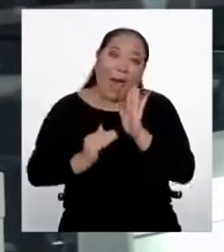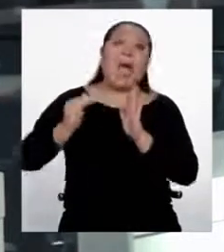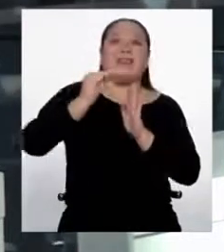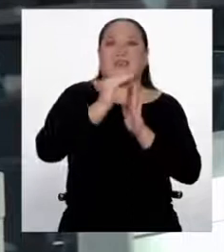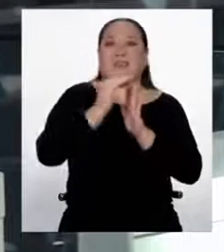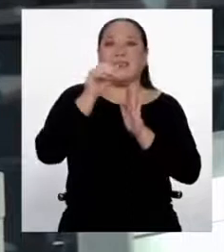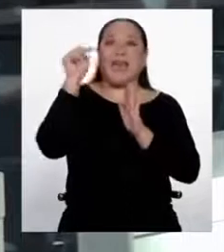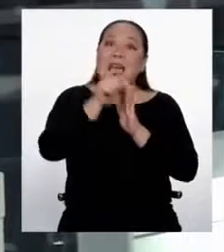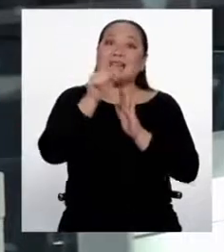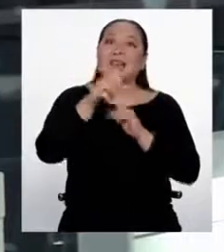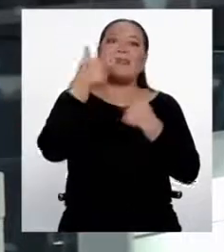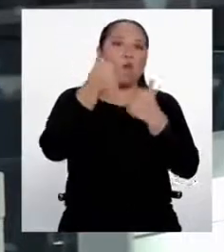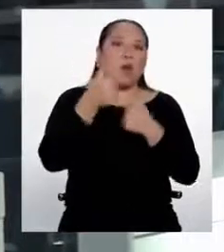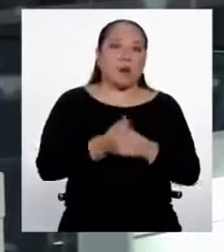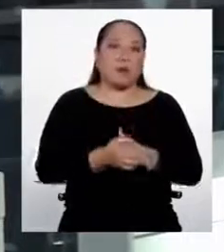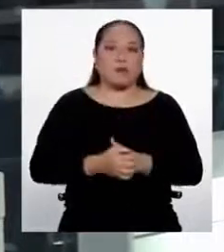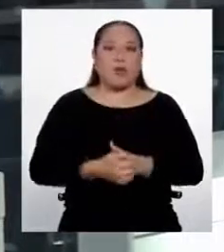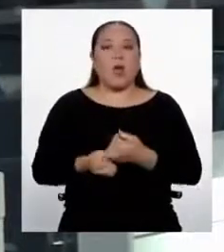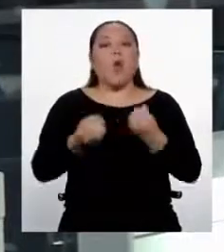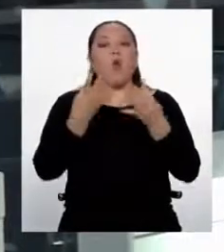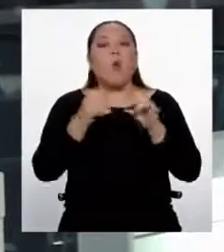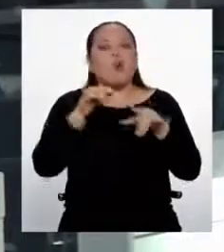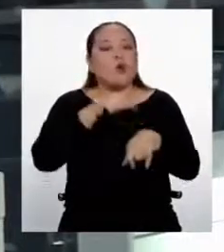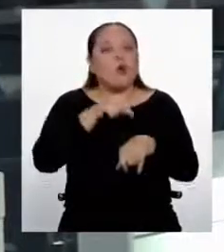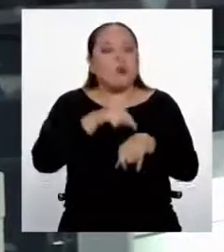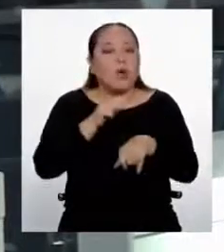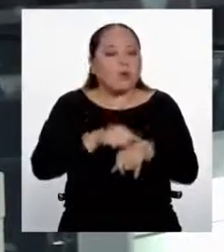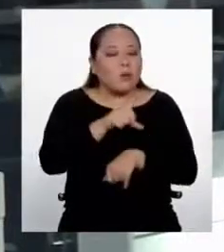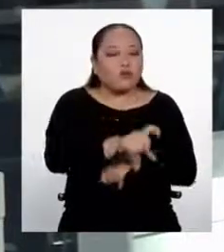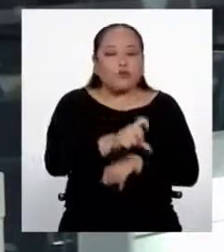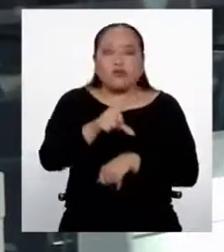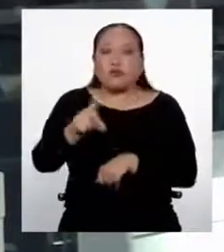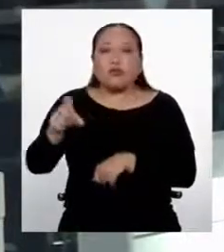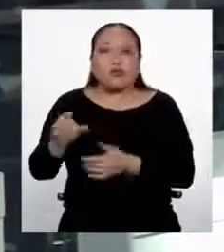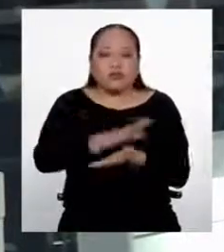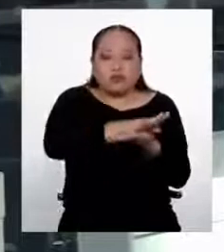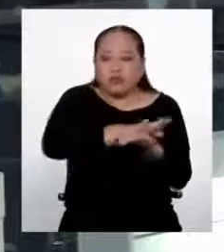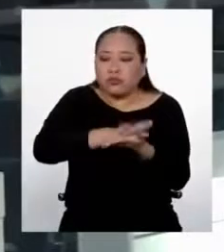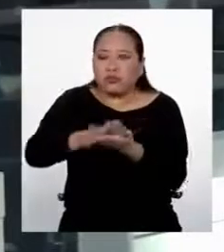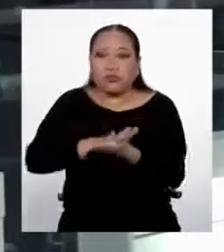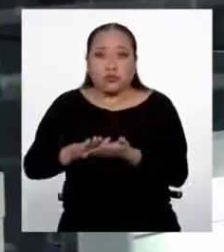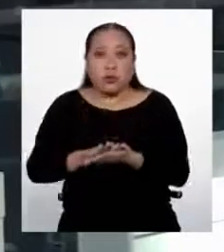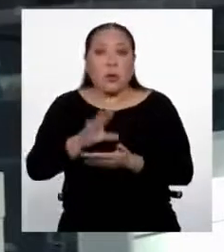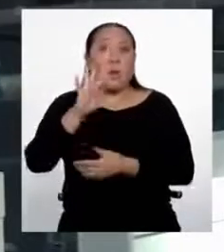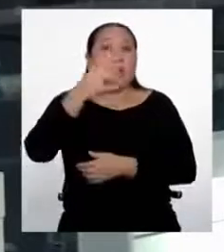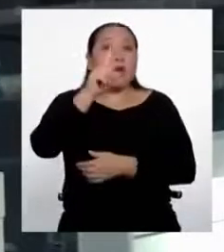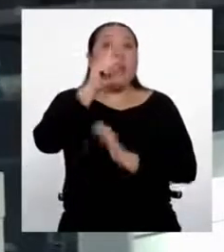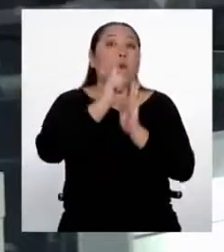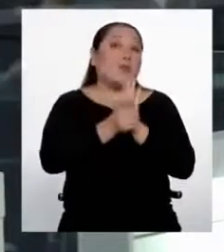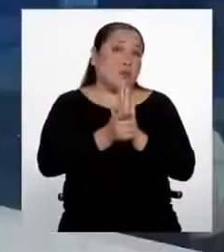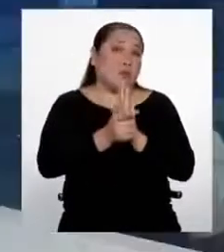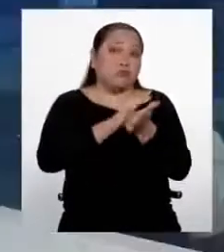actividad y la exposición también, la cantidad de tiempo que vamos a mantener haciendo la limpieza debe ser por lo menos un minuto.